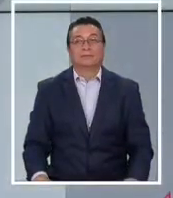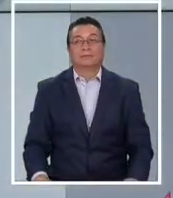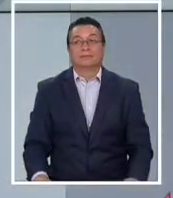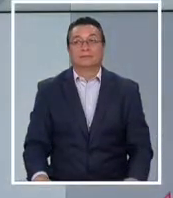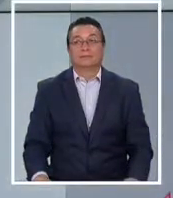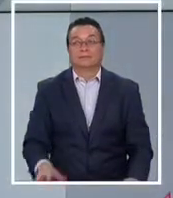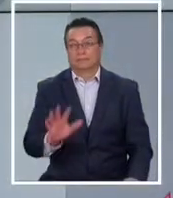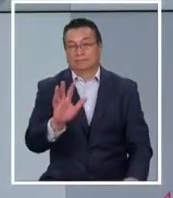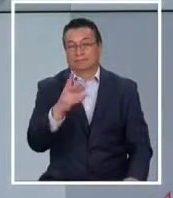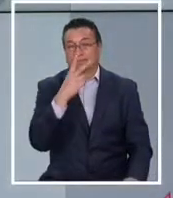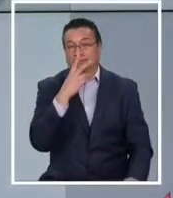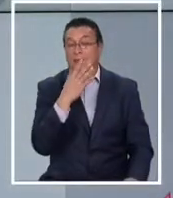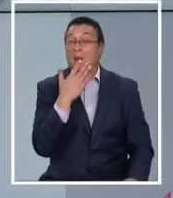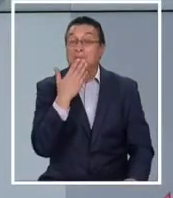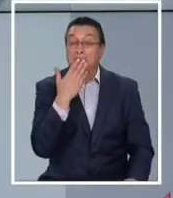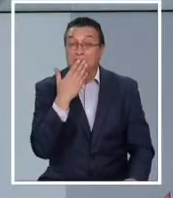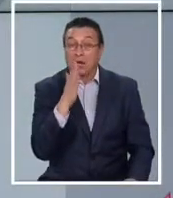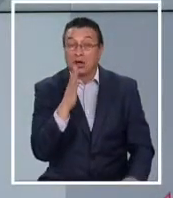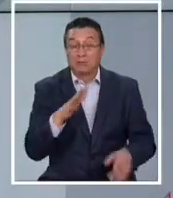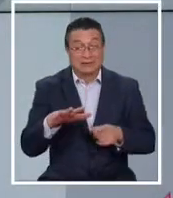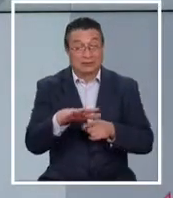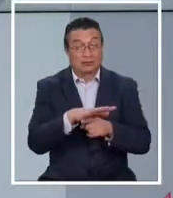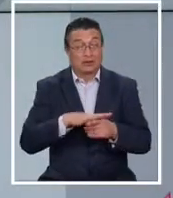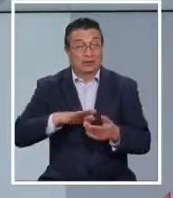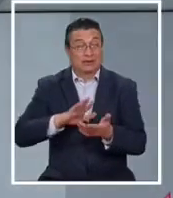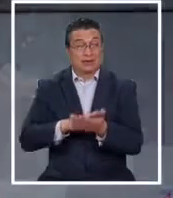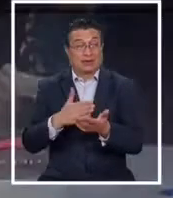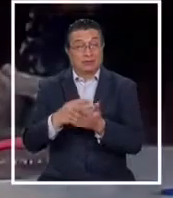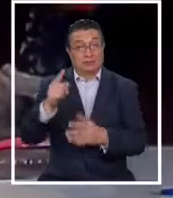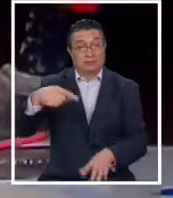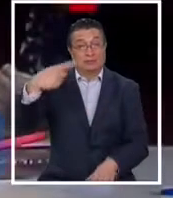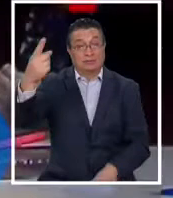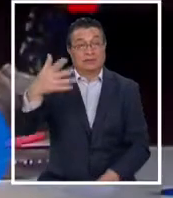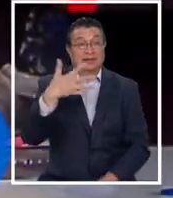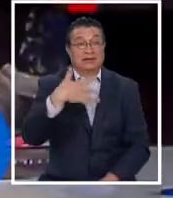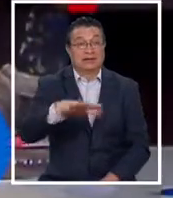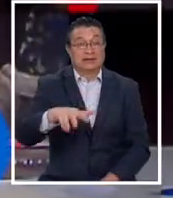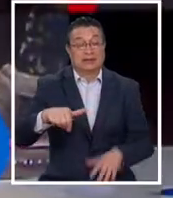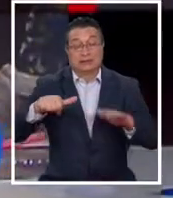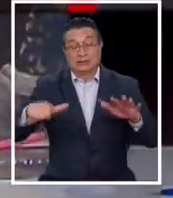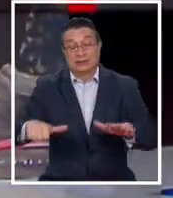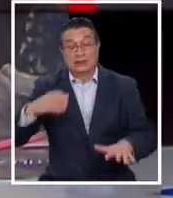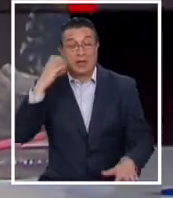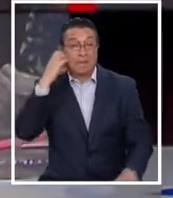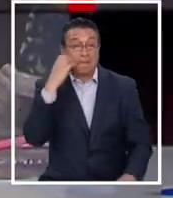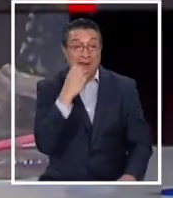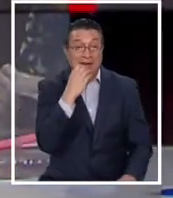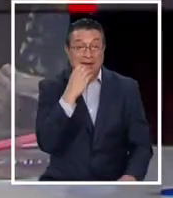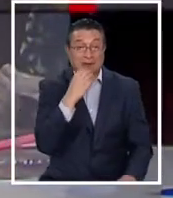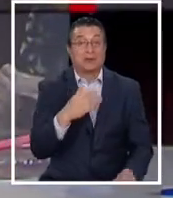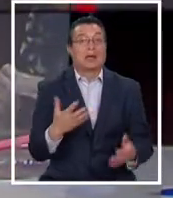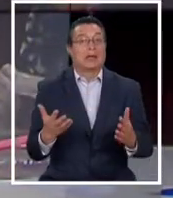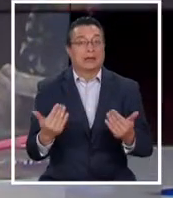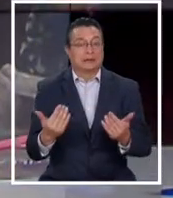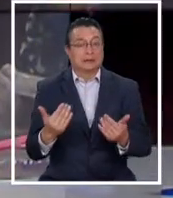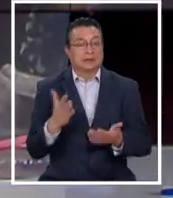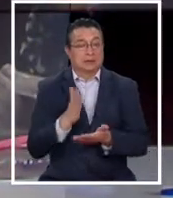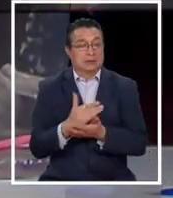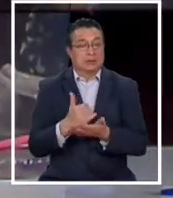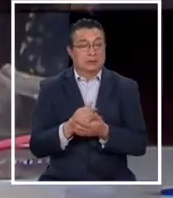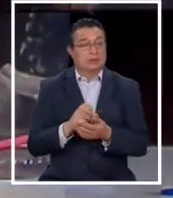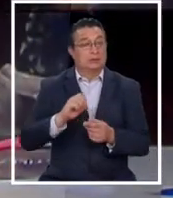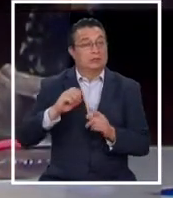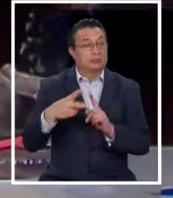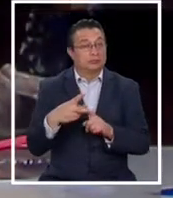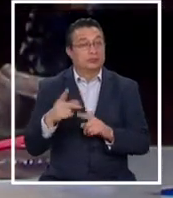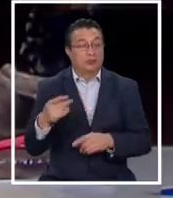A ver, ¿mejorarán las condiciones sanitarias para el 15 y 16 de mayo próximo? ¿Será necesario un plan B, como lo